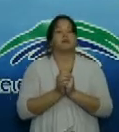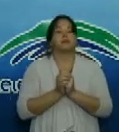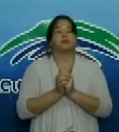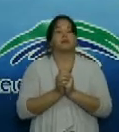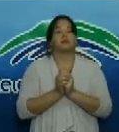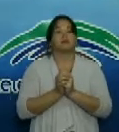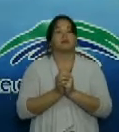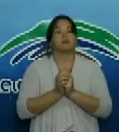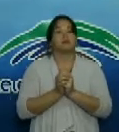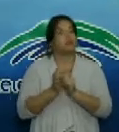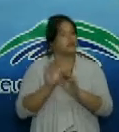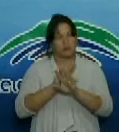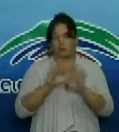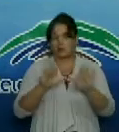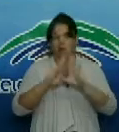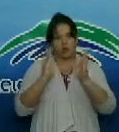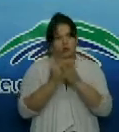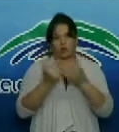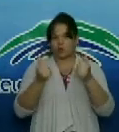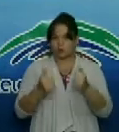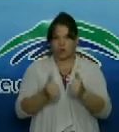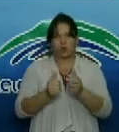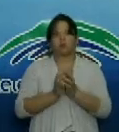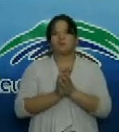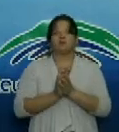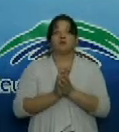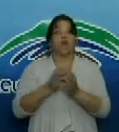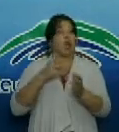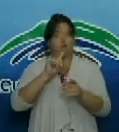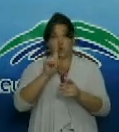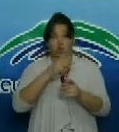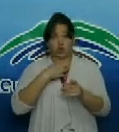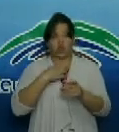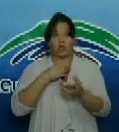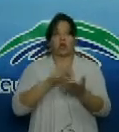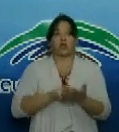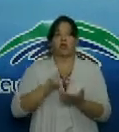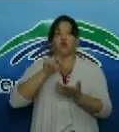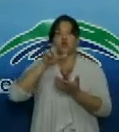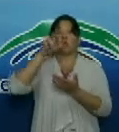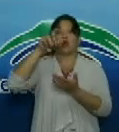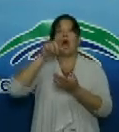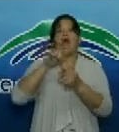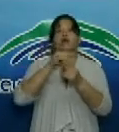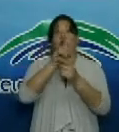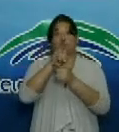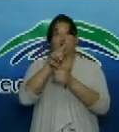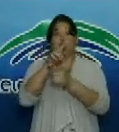tiene el servicio o sea que no tiene que subir hasta acá arriba hasta el piso nuevo o no no,